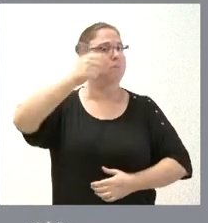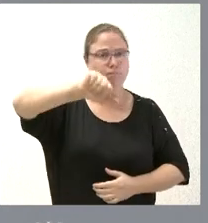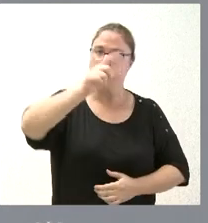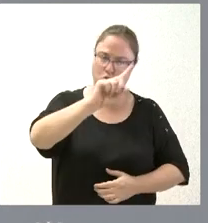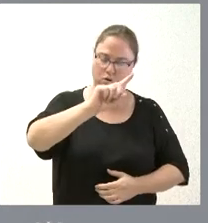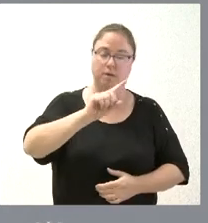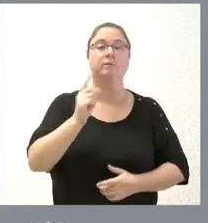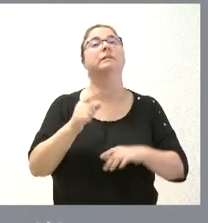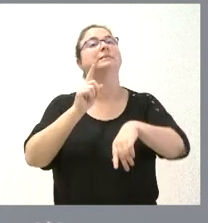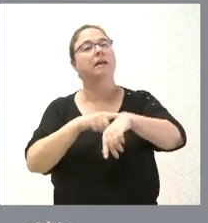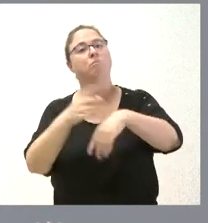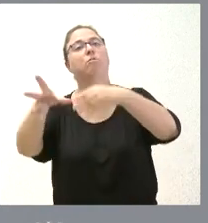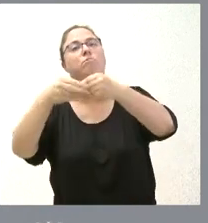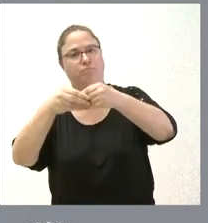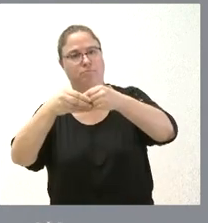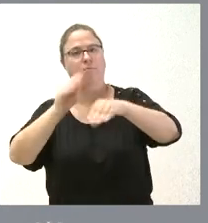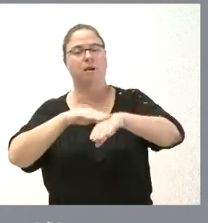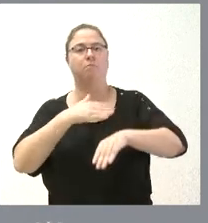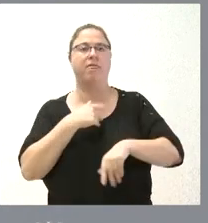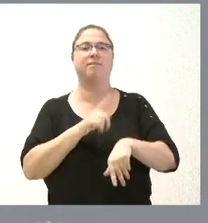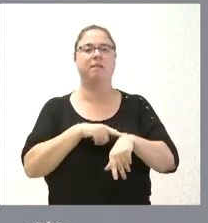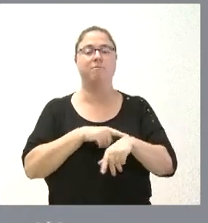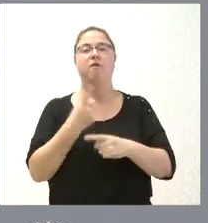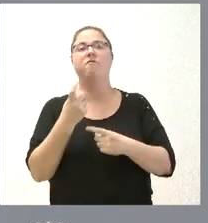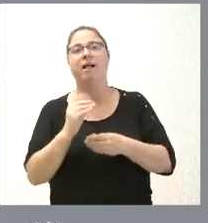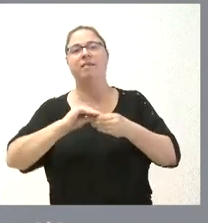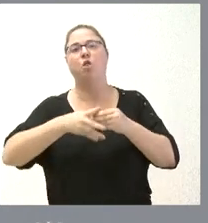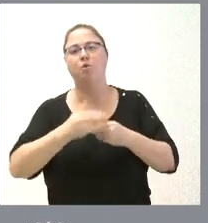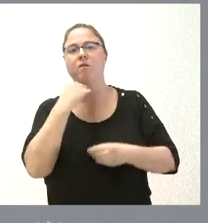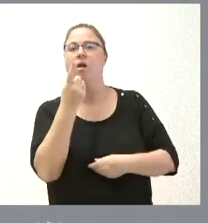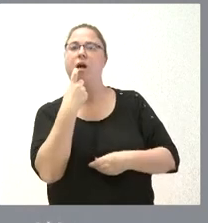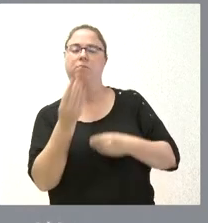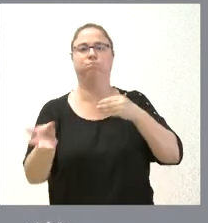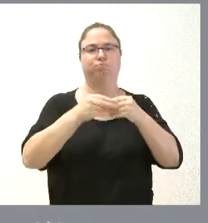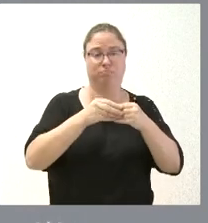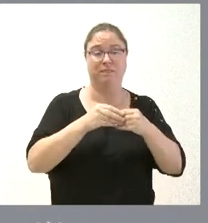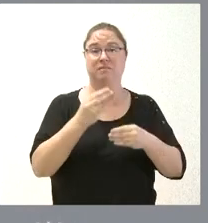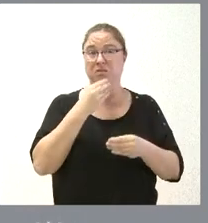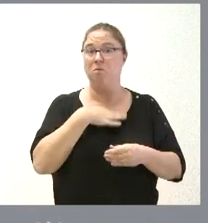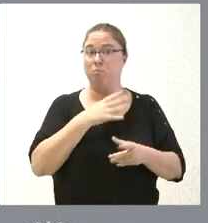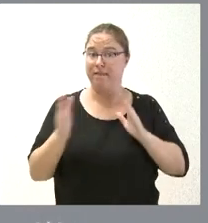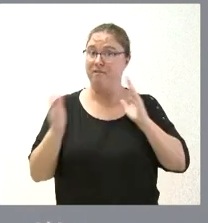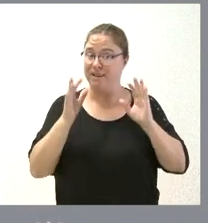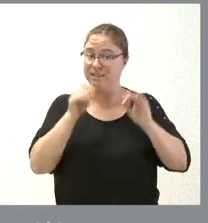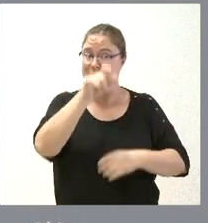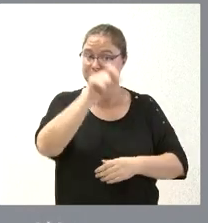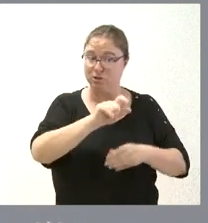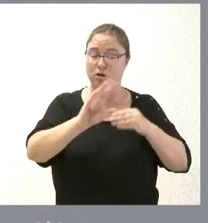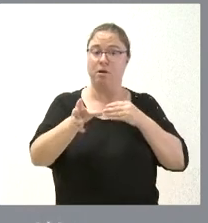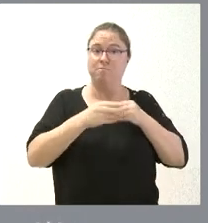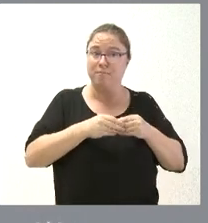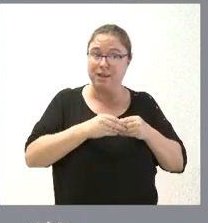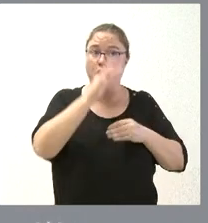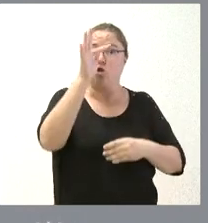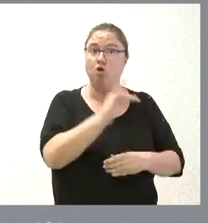la oportunidad de completar ese expediente para que se le pueda reconocer. Estamos en fases de que haya personas que puedan completar ese expediente. Cuando se complete, todos